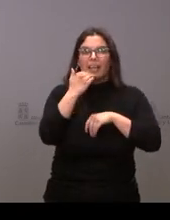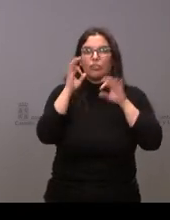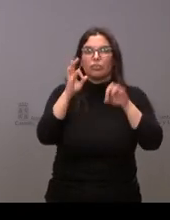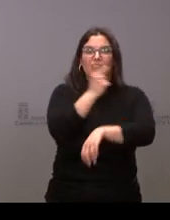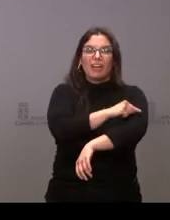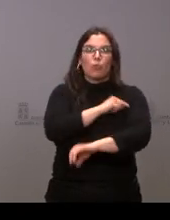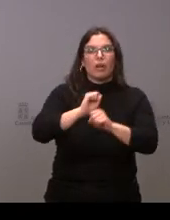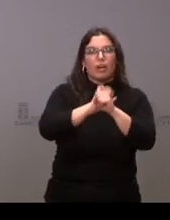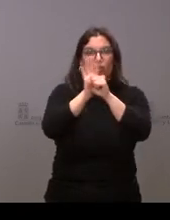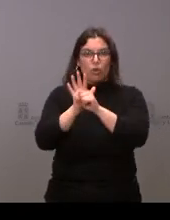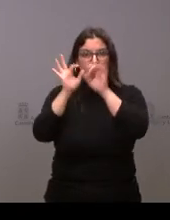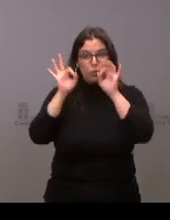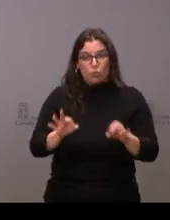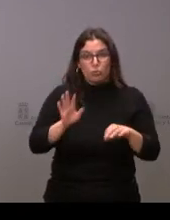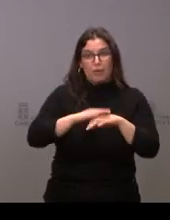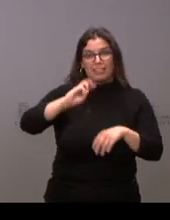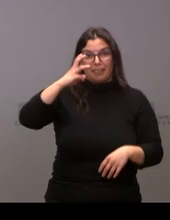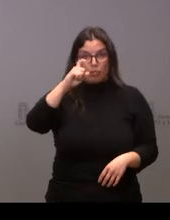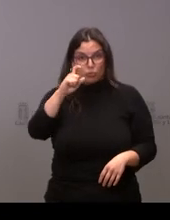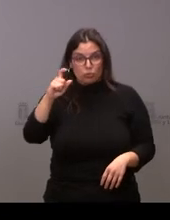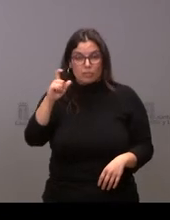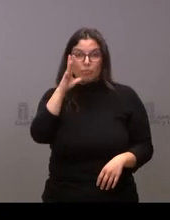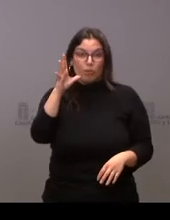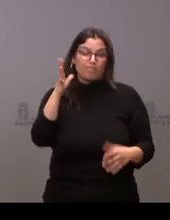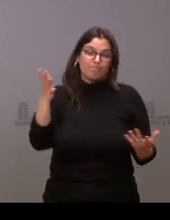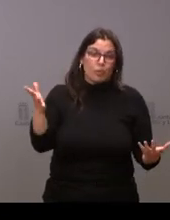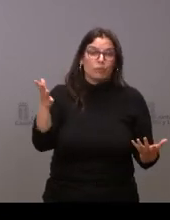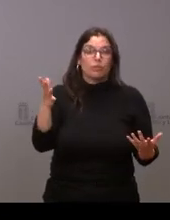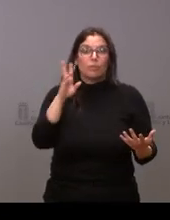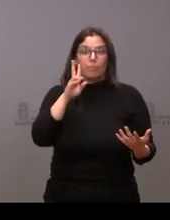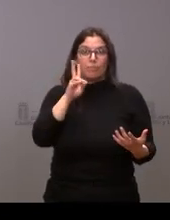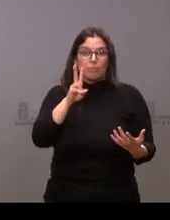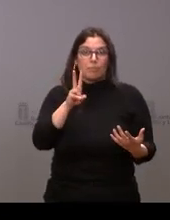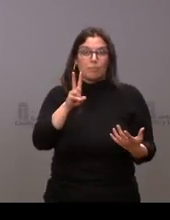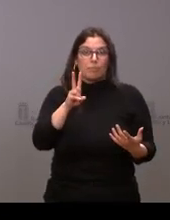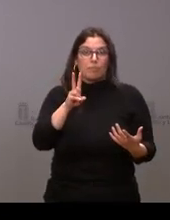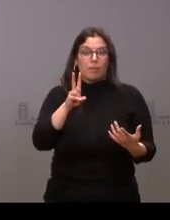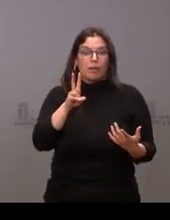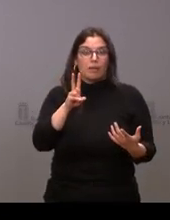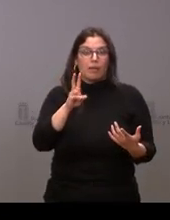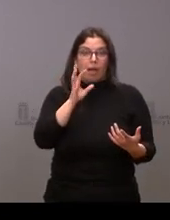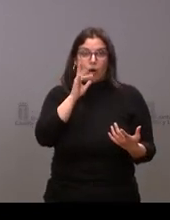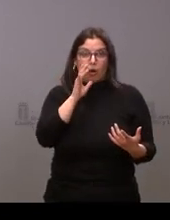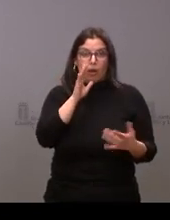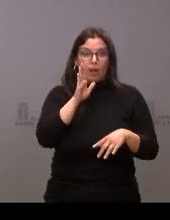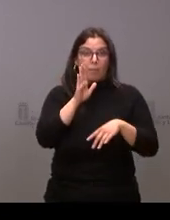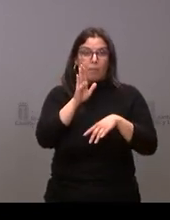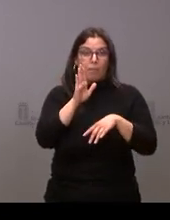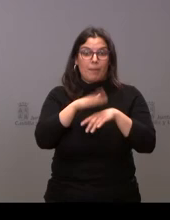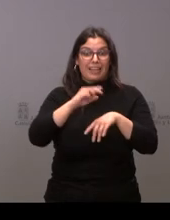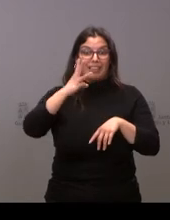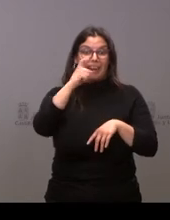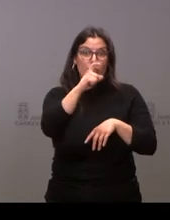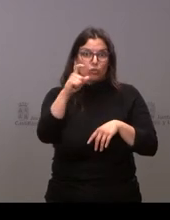precisamente en las terceras dosis porque bueno se ve que hay una realización importante en la vacunación de las